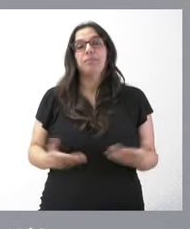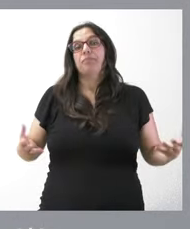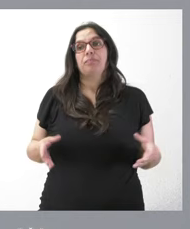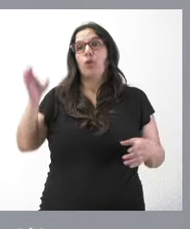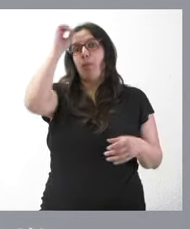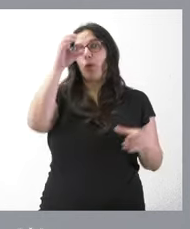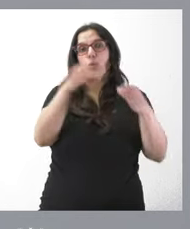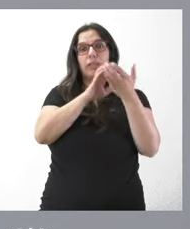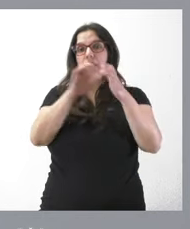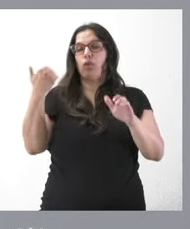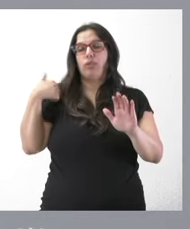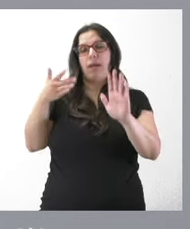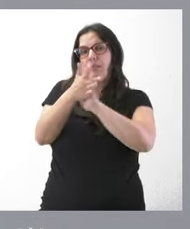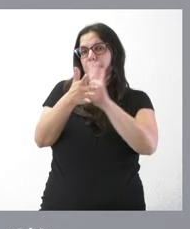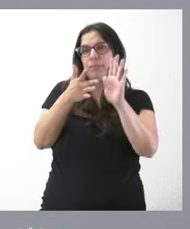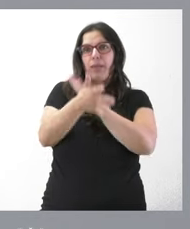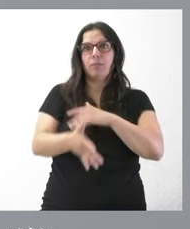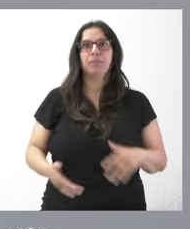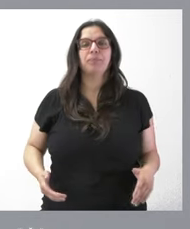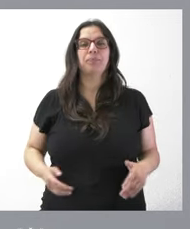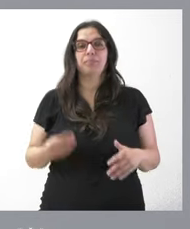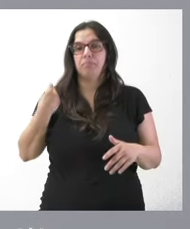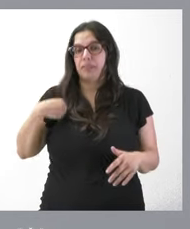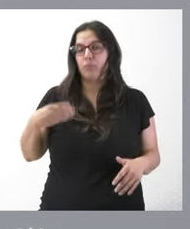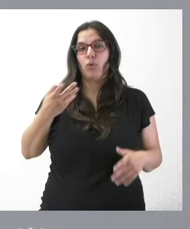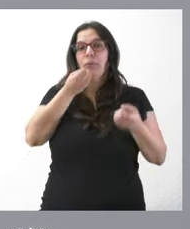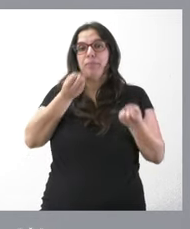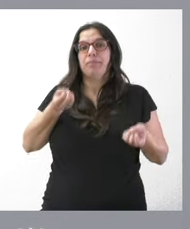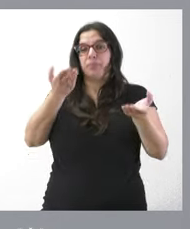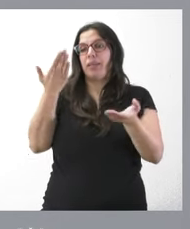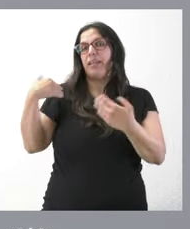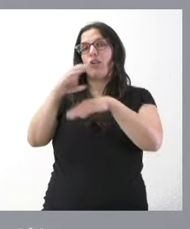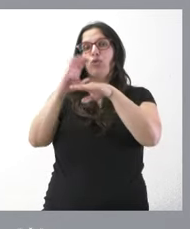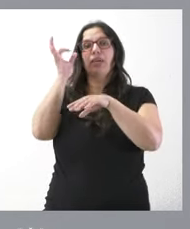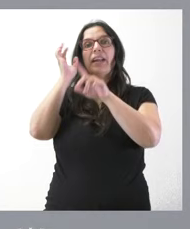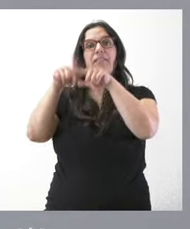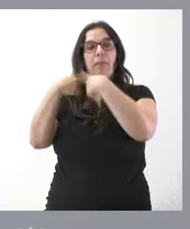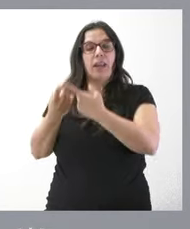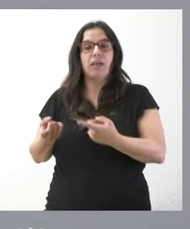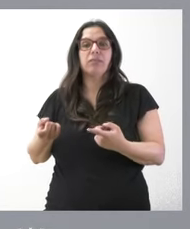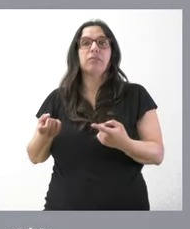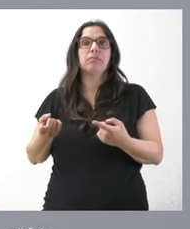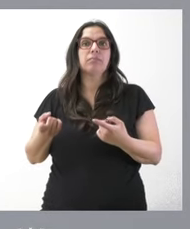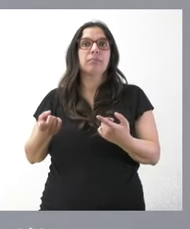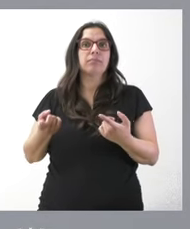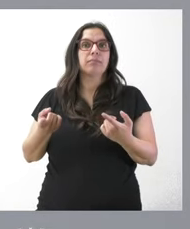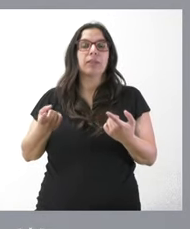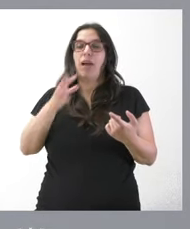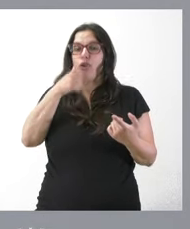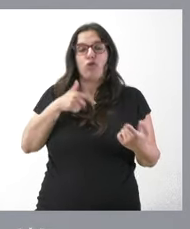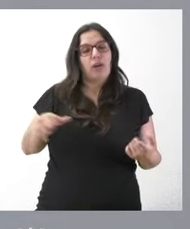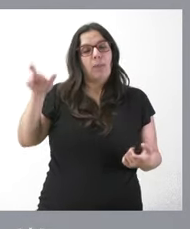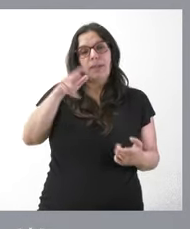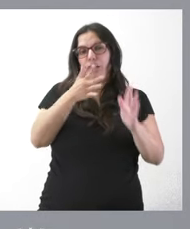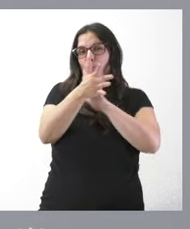de la junta de Castilla y es que está descrita en las declaraciones de la consejera de familia y se las acabo de